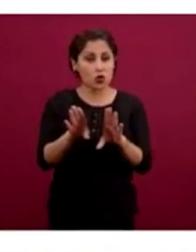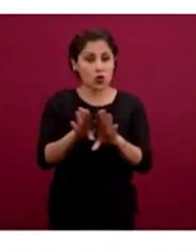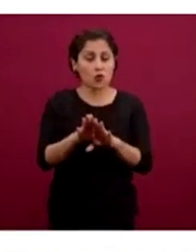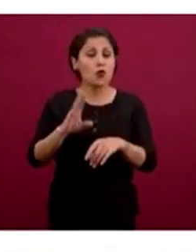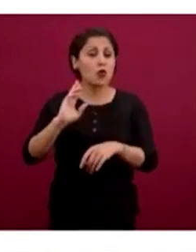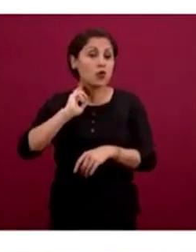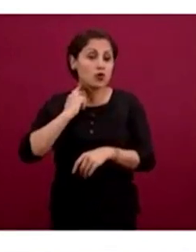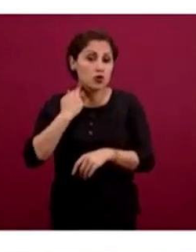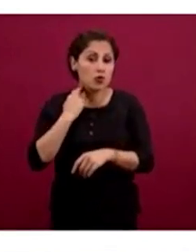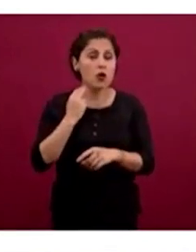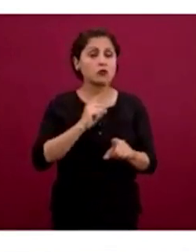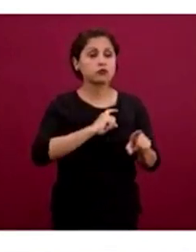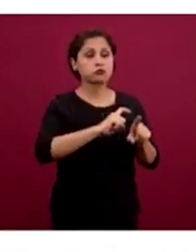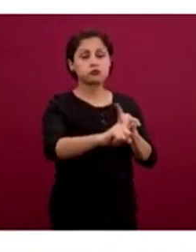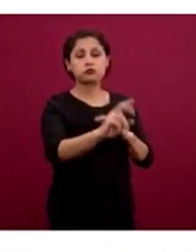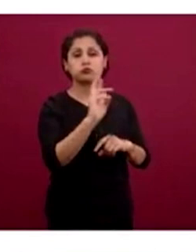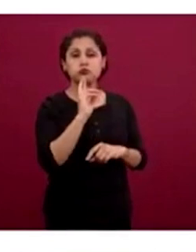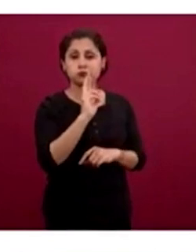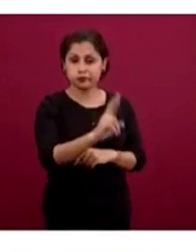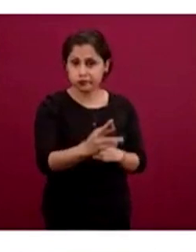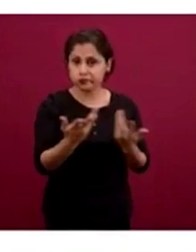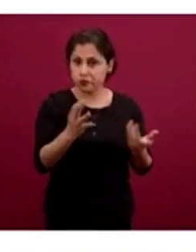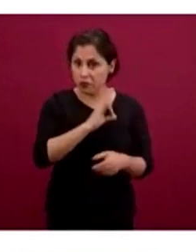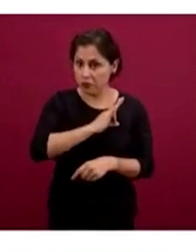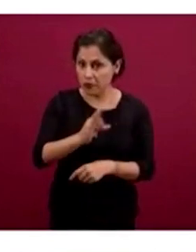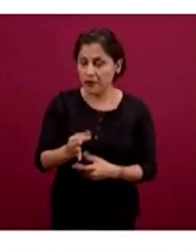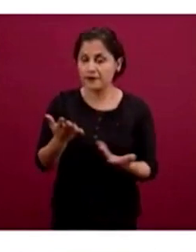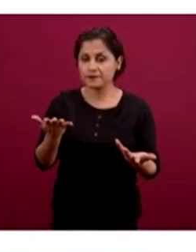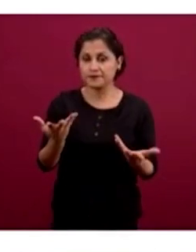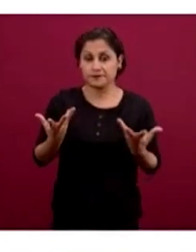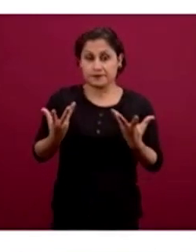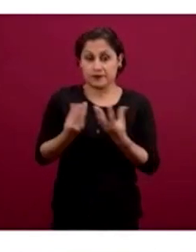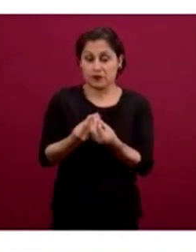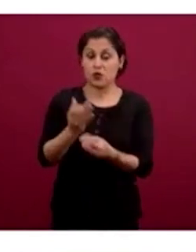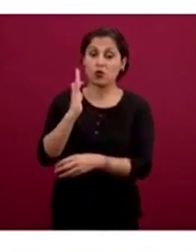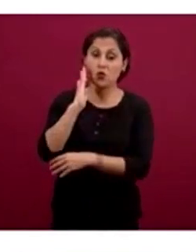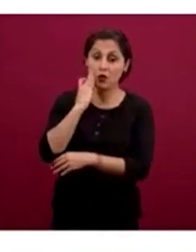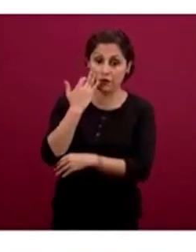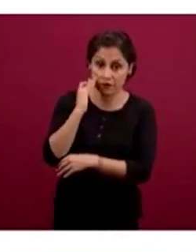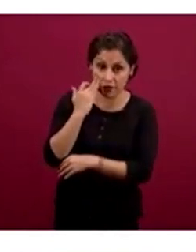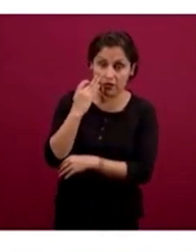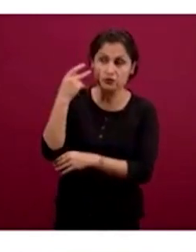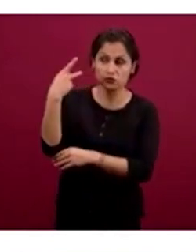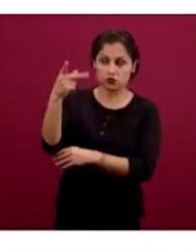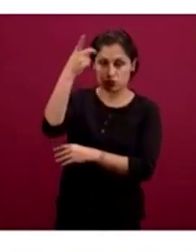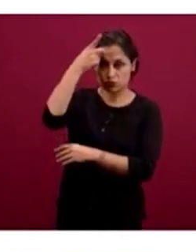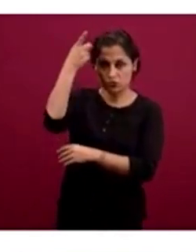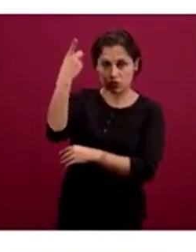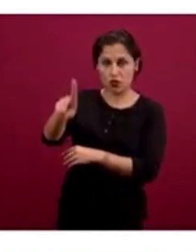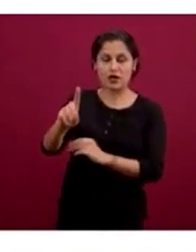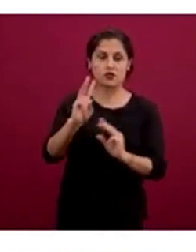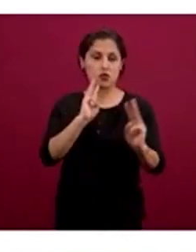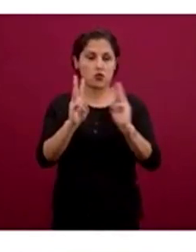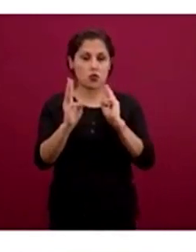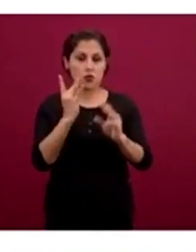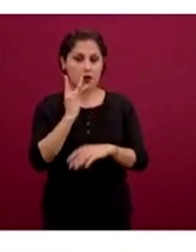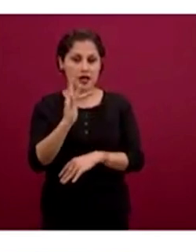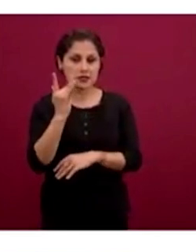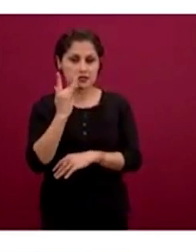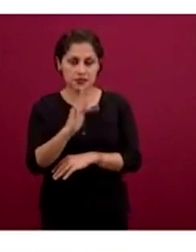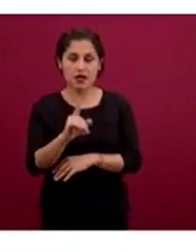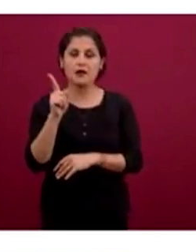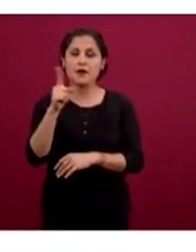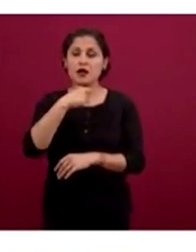conjunto con Facebook, que es la compañía dueña de WhatsApp, podemos estar actualizando de